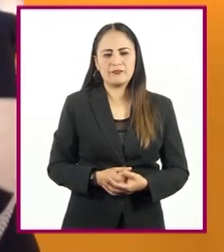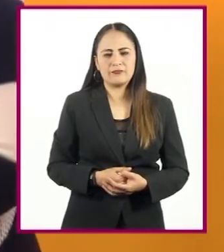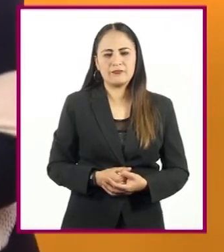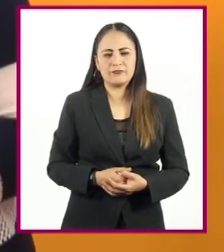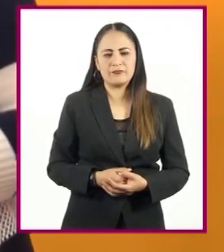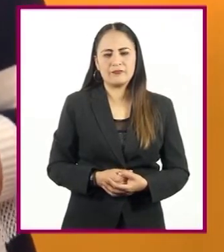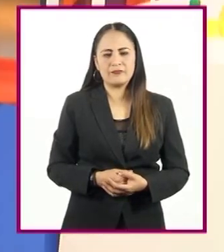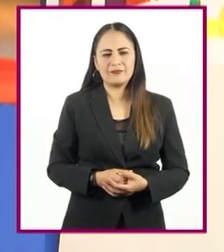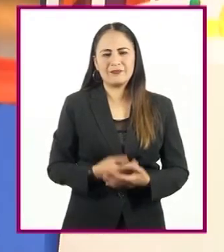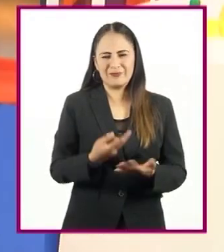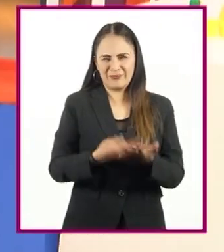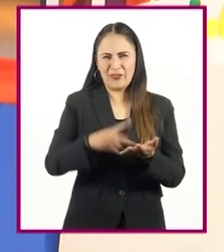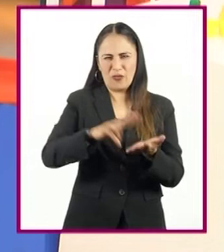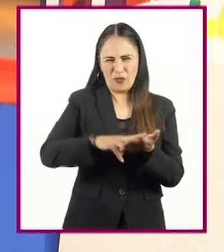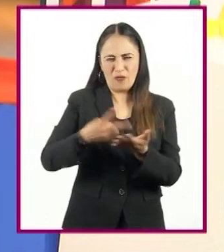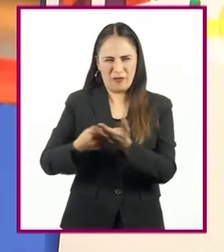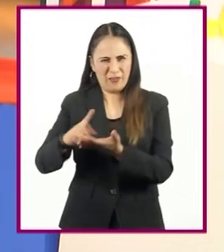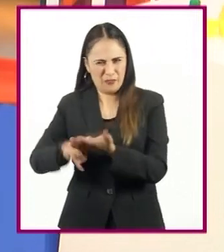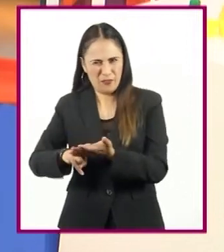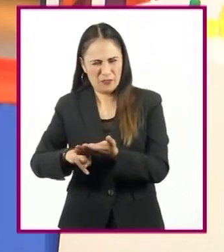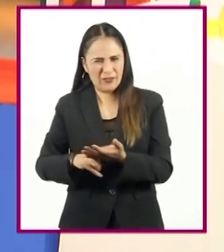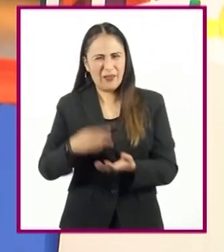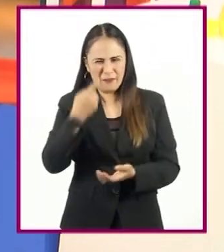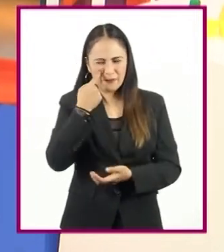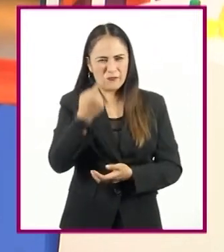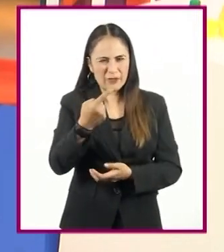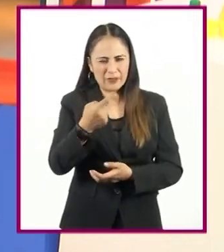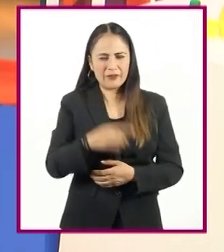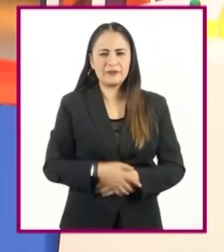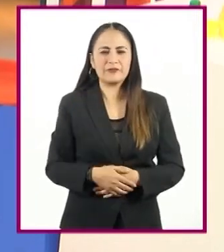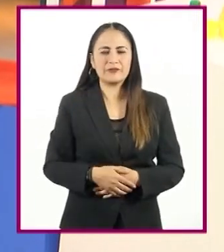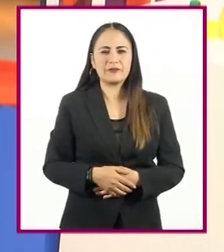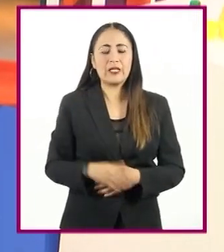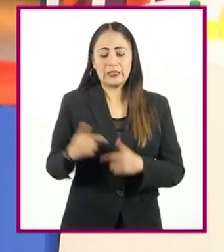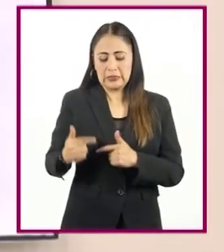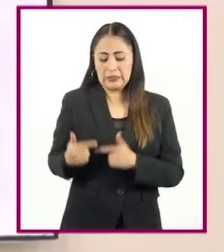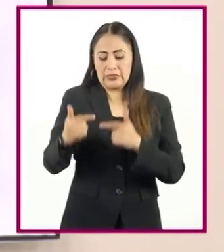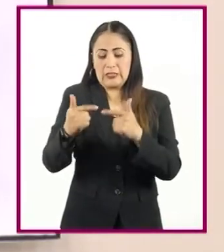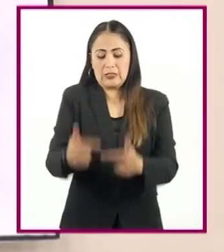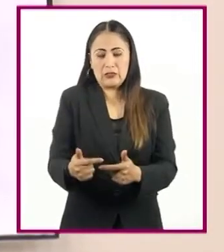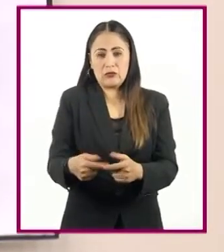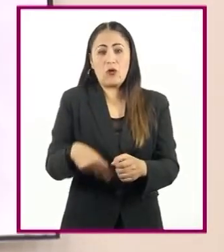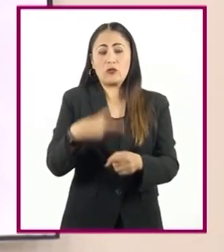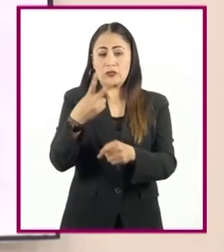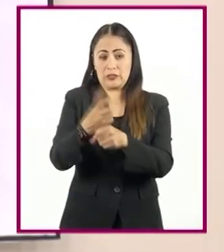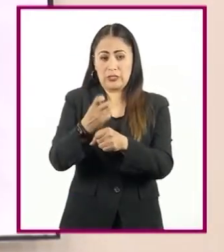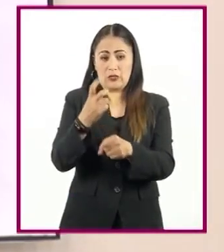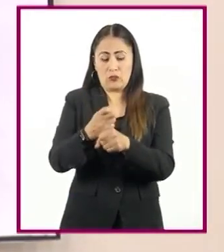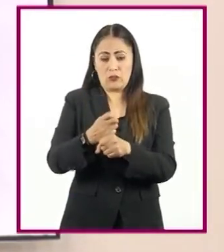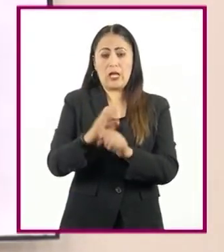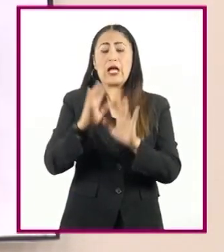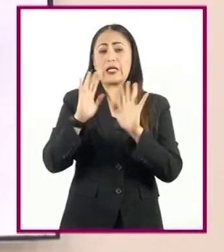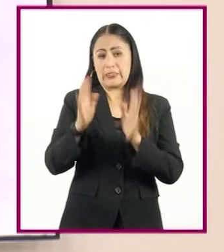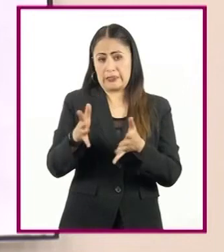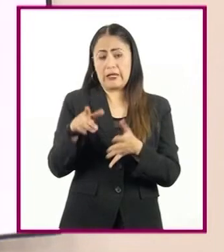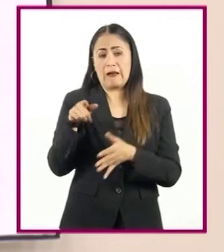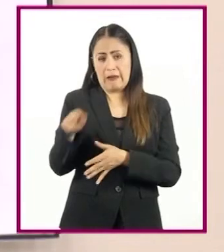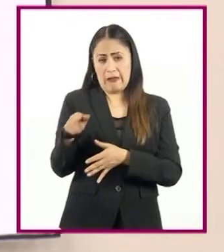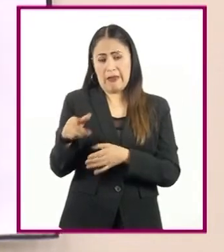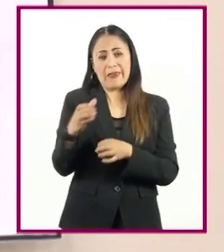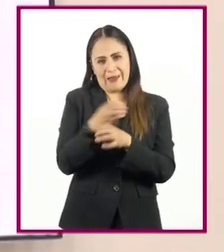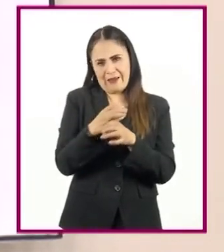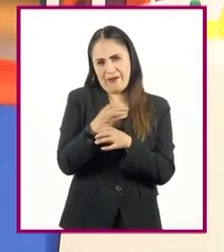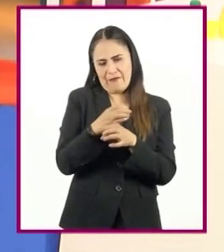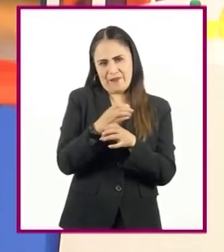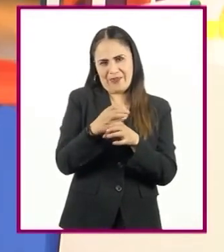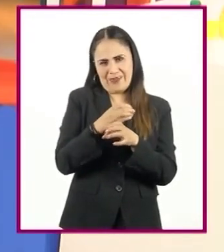¿Sí? Nos damos cuenta de que en esta segunda generación ya se presentan ratones de color